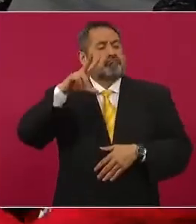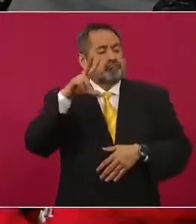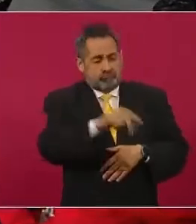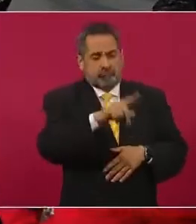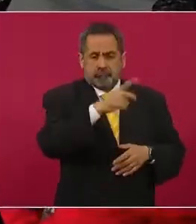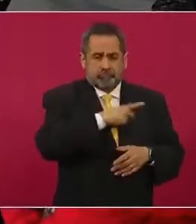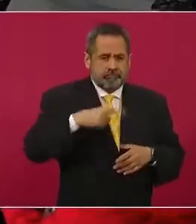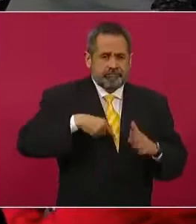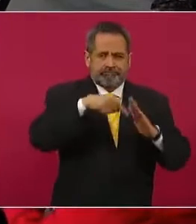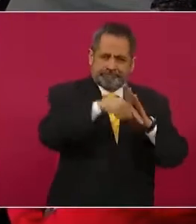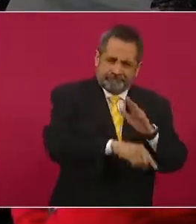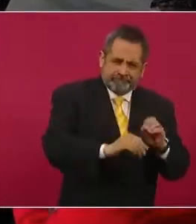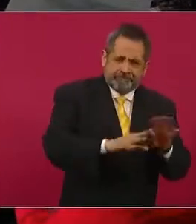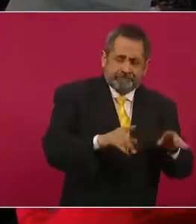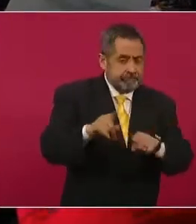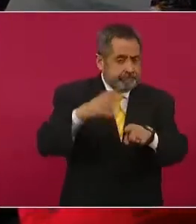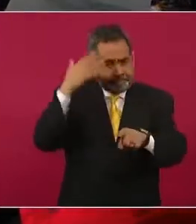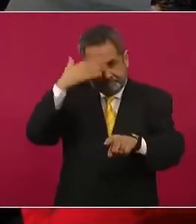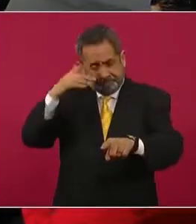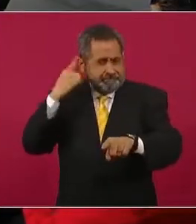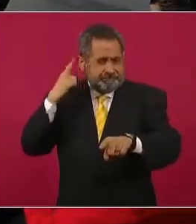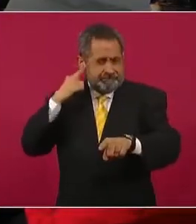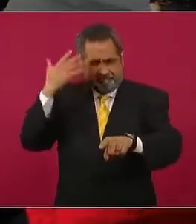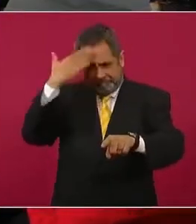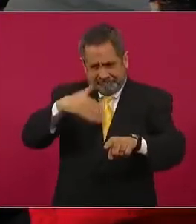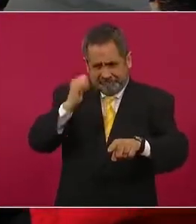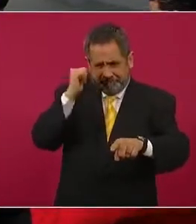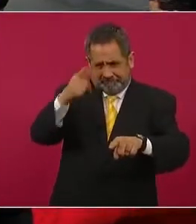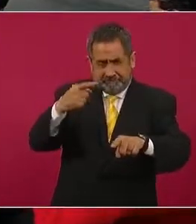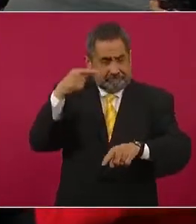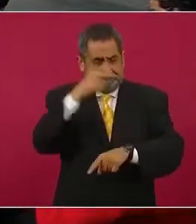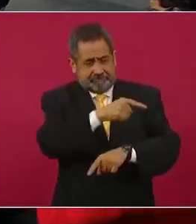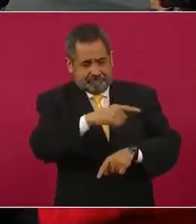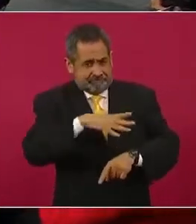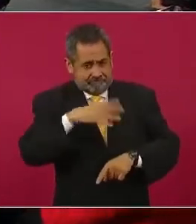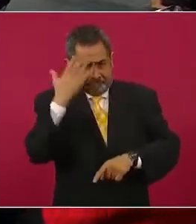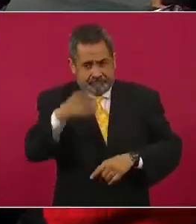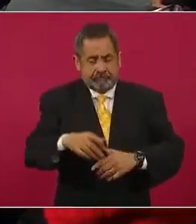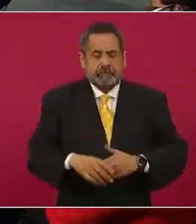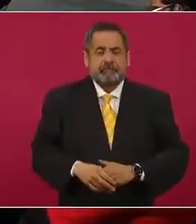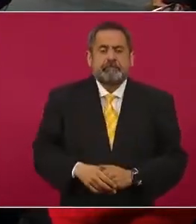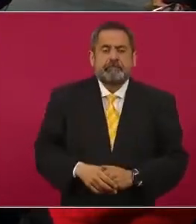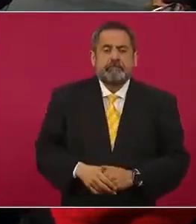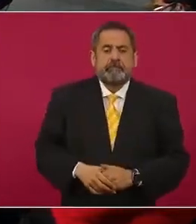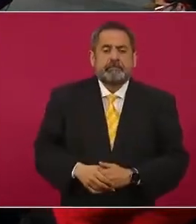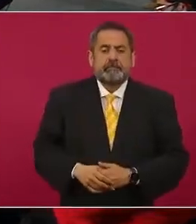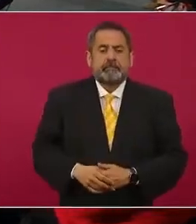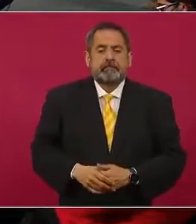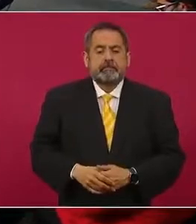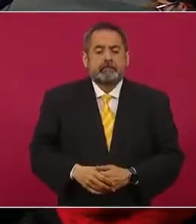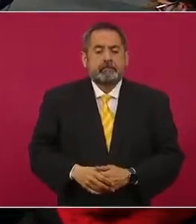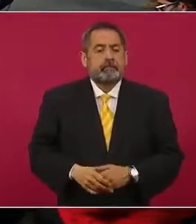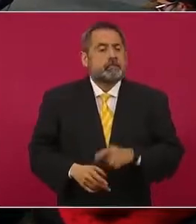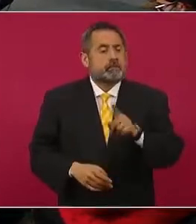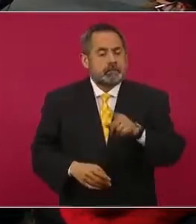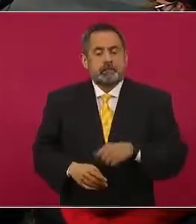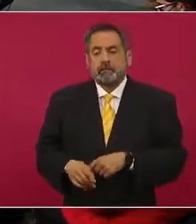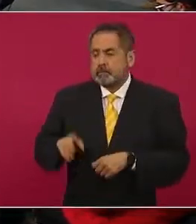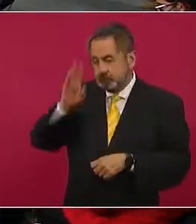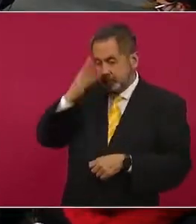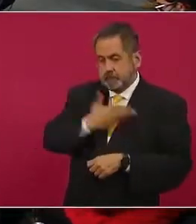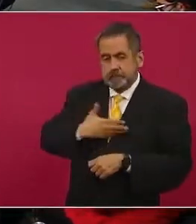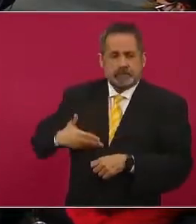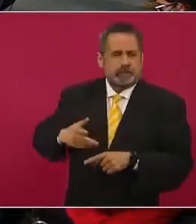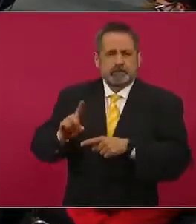práctica del fracking. ¿Ustedes tienen ya conocimiento de esa parte, secretario? Bueno, señor presidente, desde